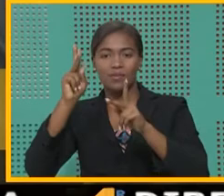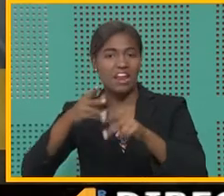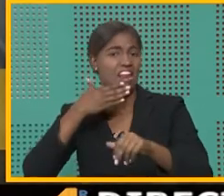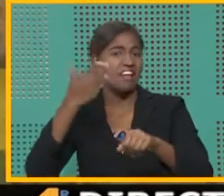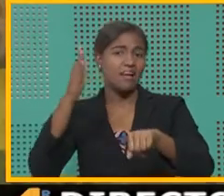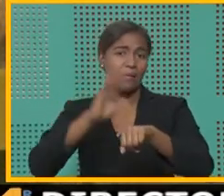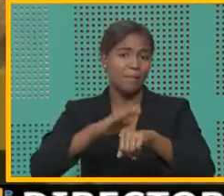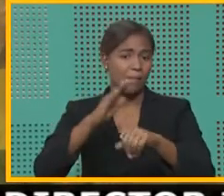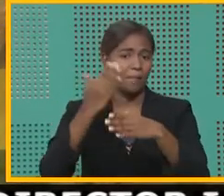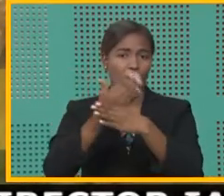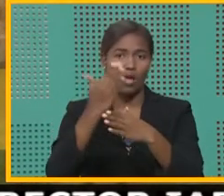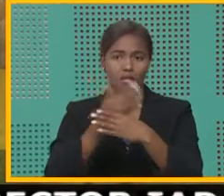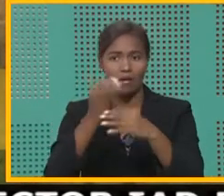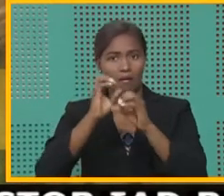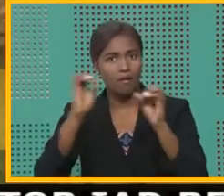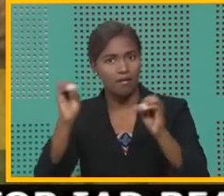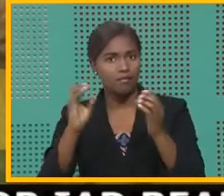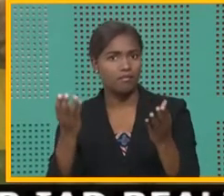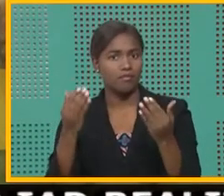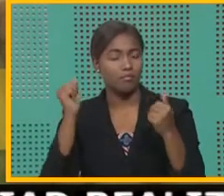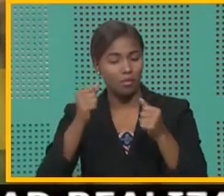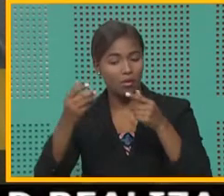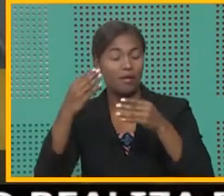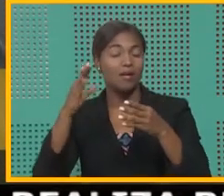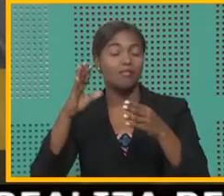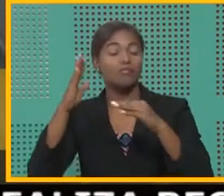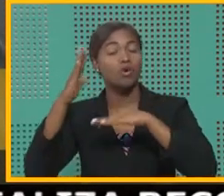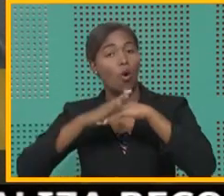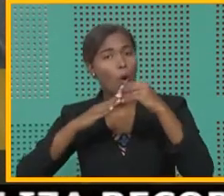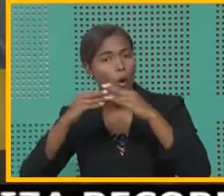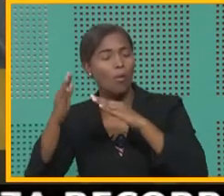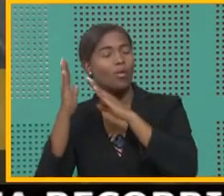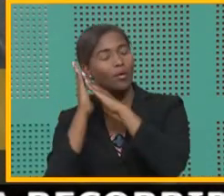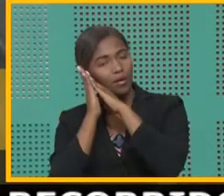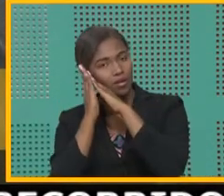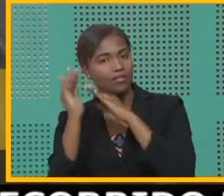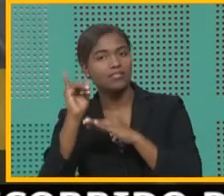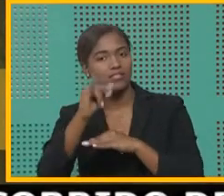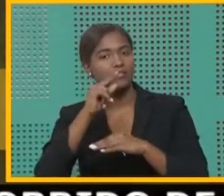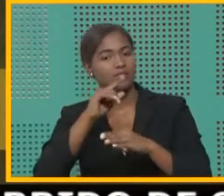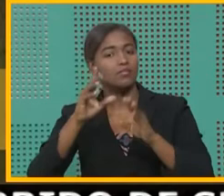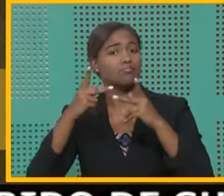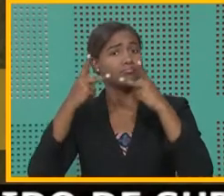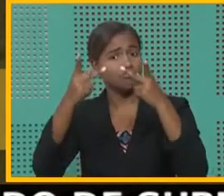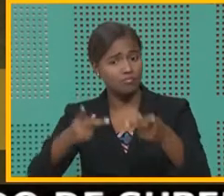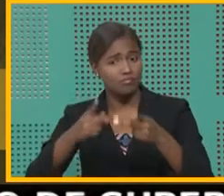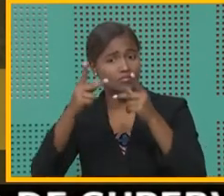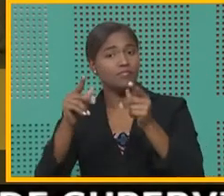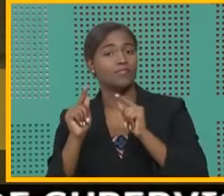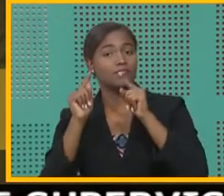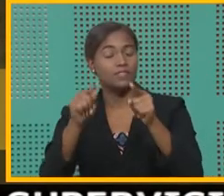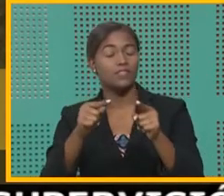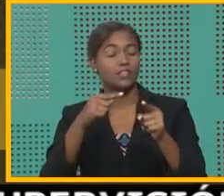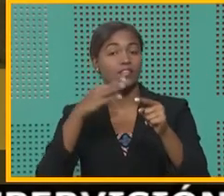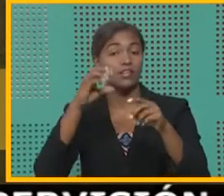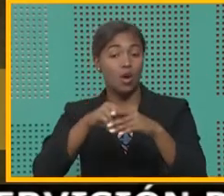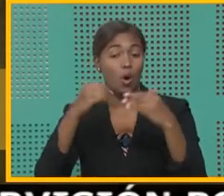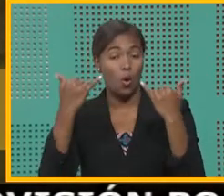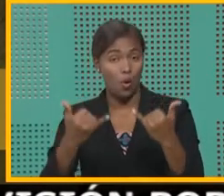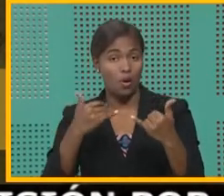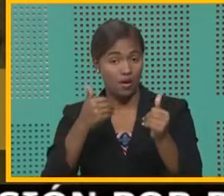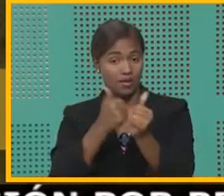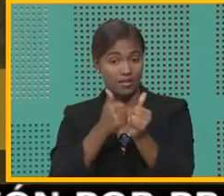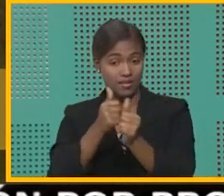vivías. Dormir tranquilo. Oye, tú puedes dormir tranquilo. Y allá se han, él ha hecho varias visitas y no ha, oye, ese